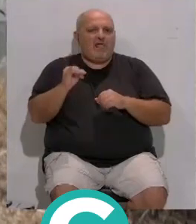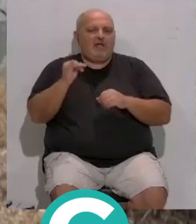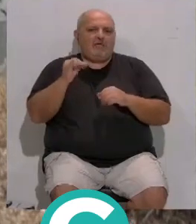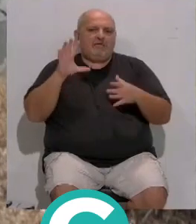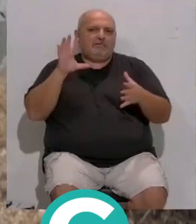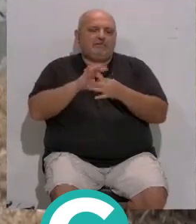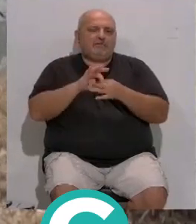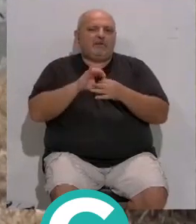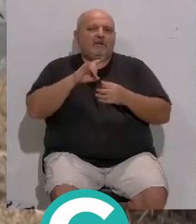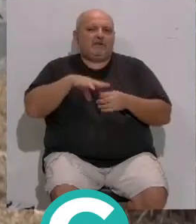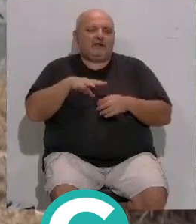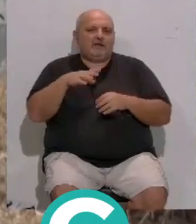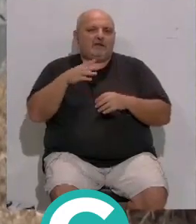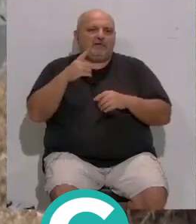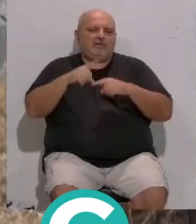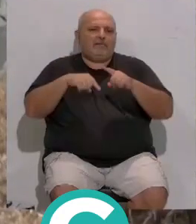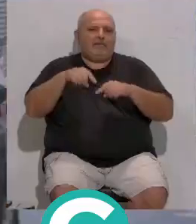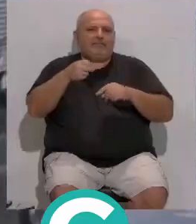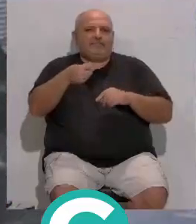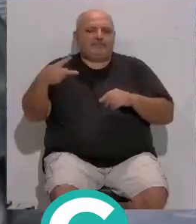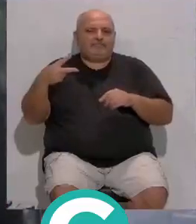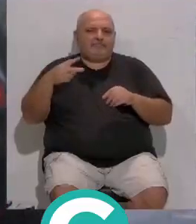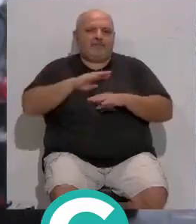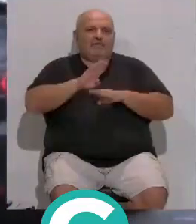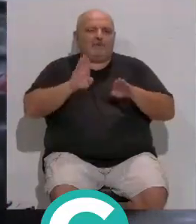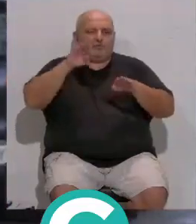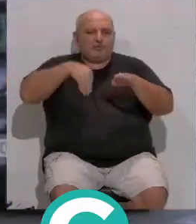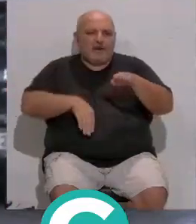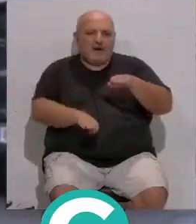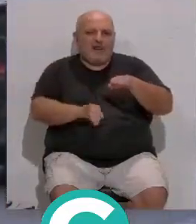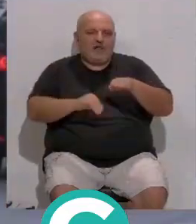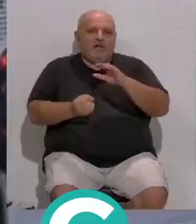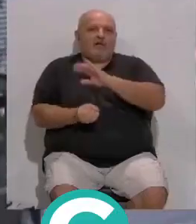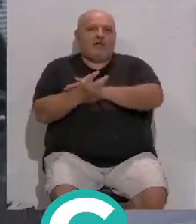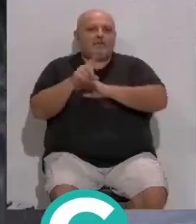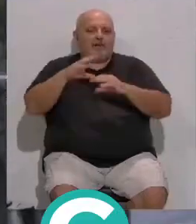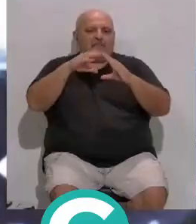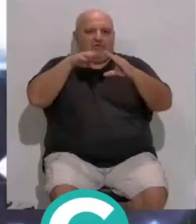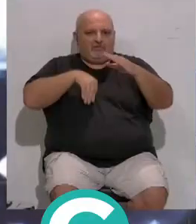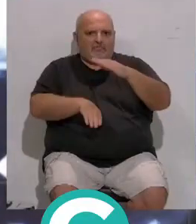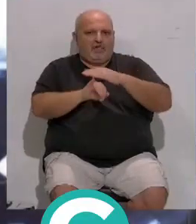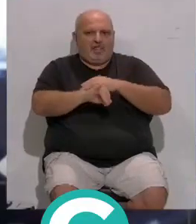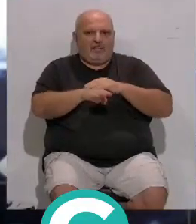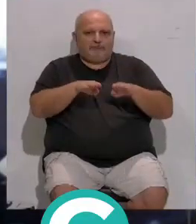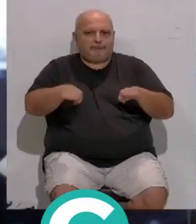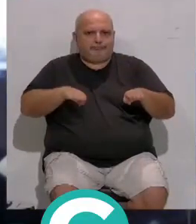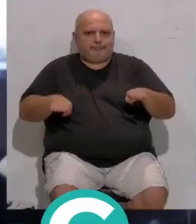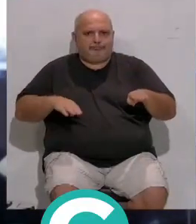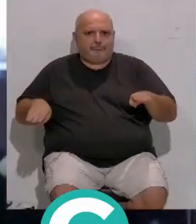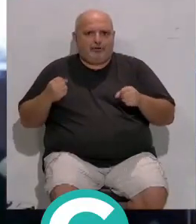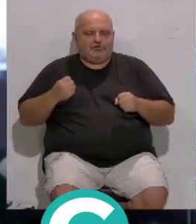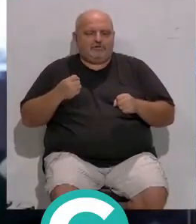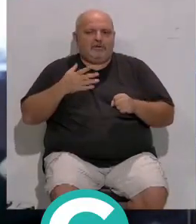vincular la operación... ...al rendimiento que se obtenga... ...el aparcamiento subterráneo... ...que se creará bajo el pabellón. Cuando llenemos